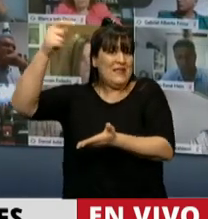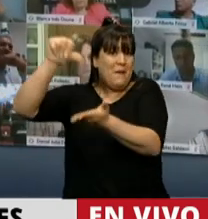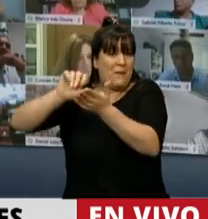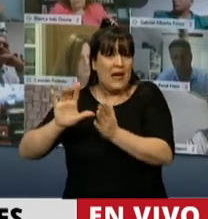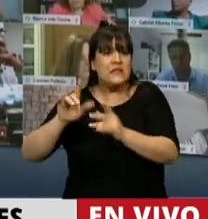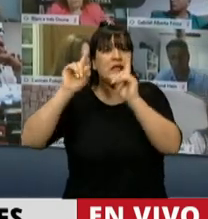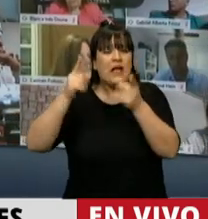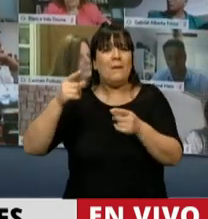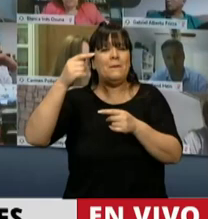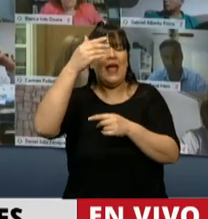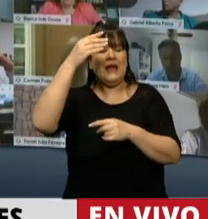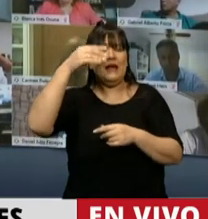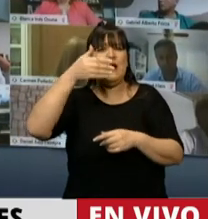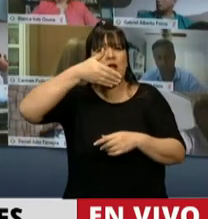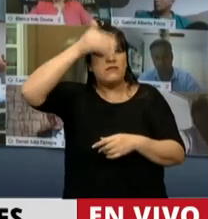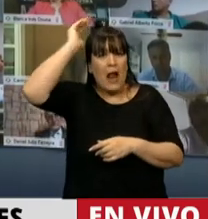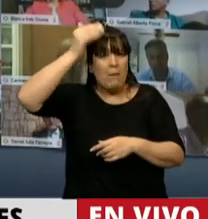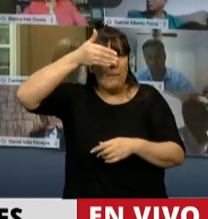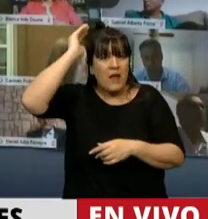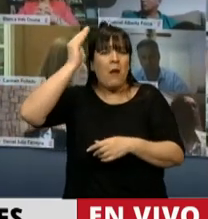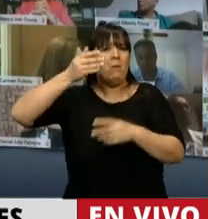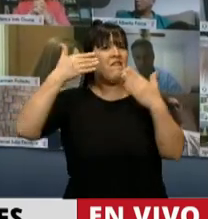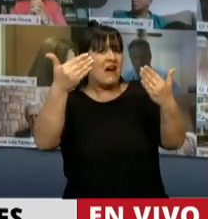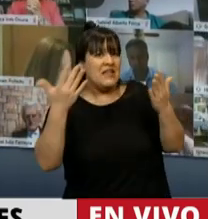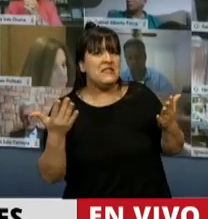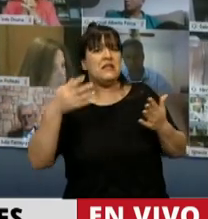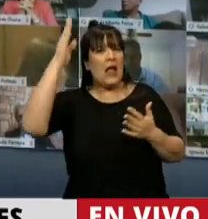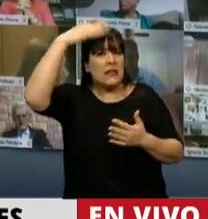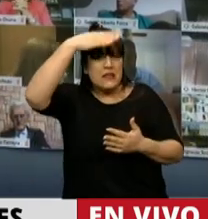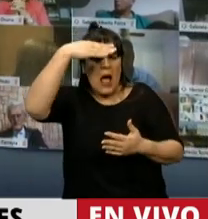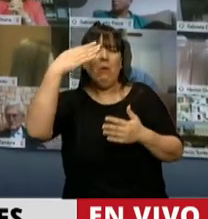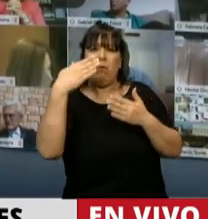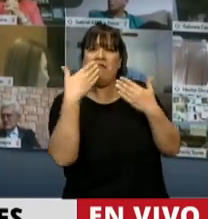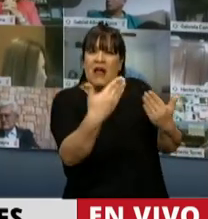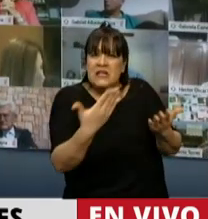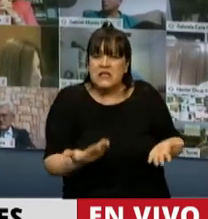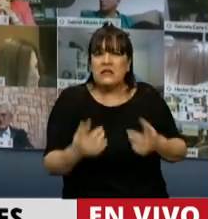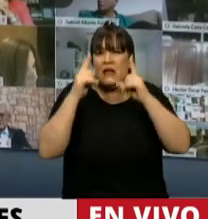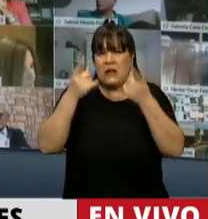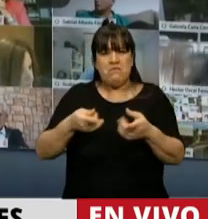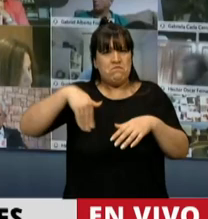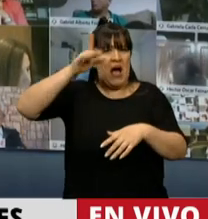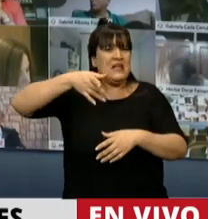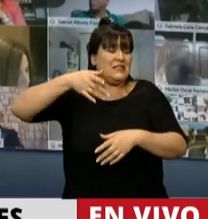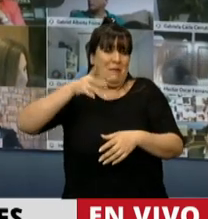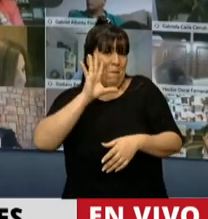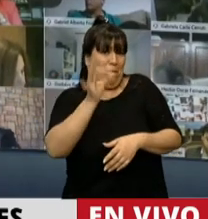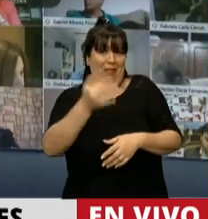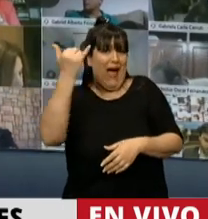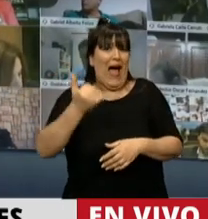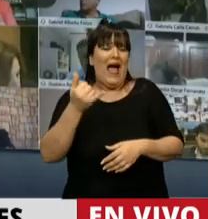al gobierno de la Argentina por este acuerdo con los acreedores, el mandamás del imperialismo norteamericano